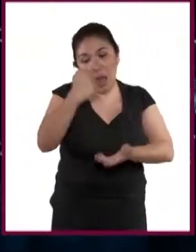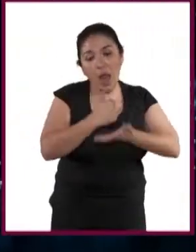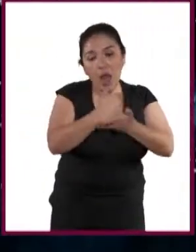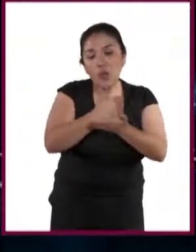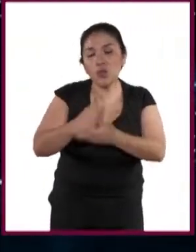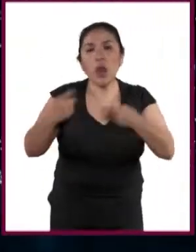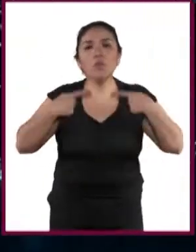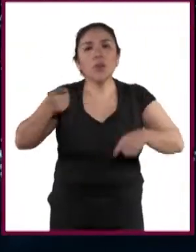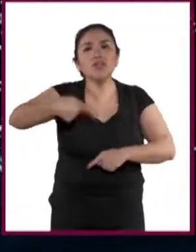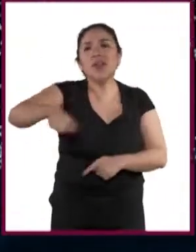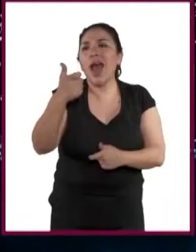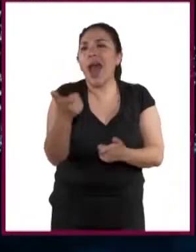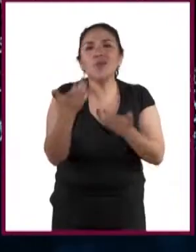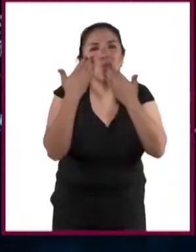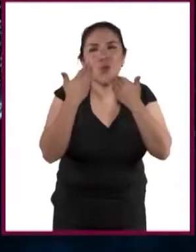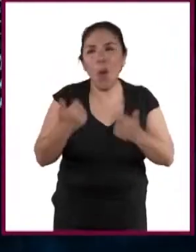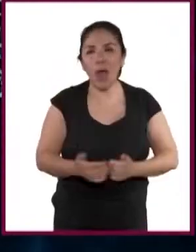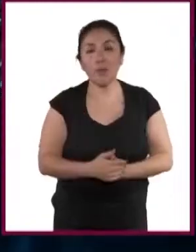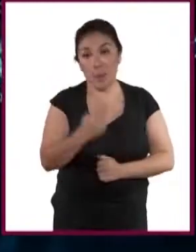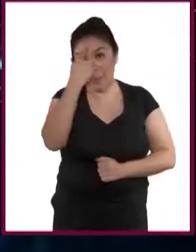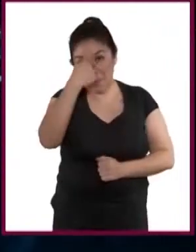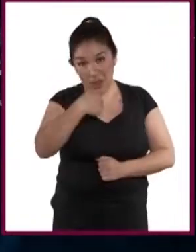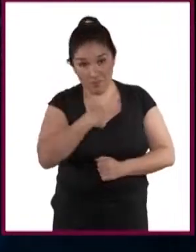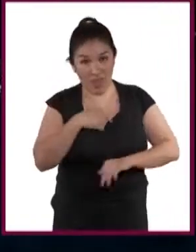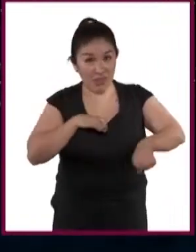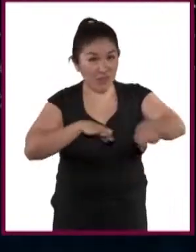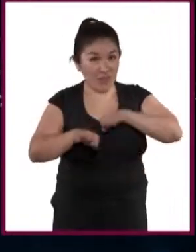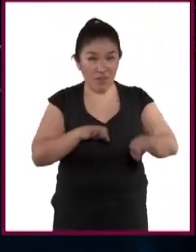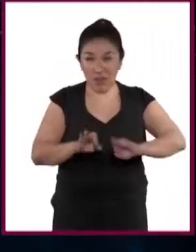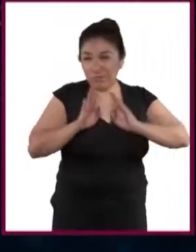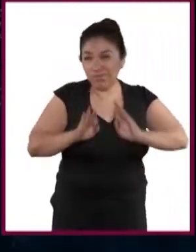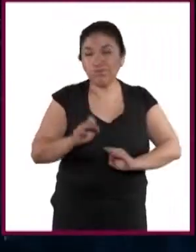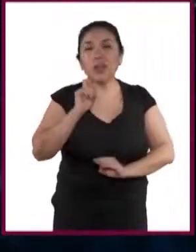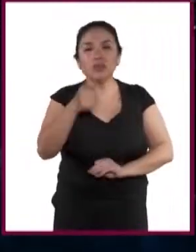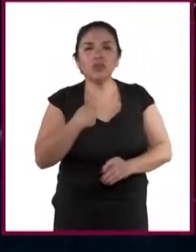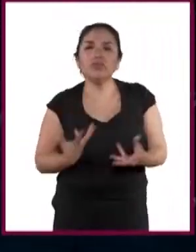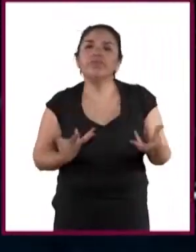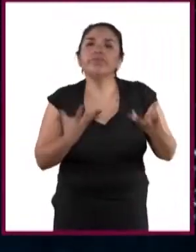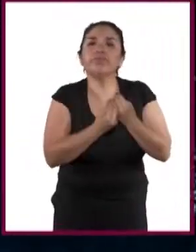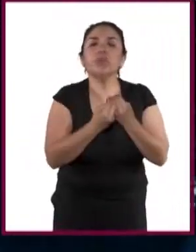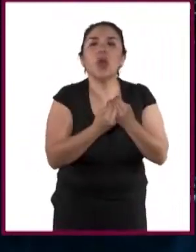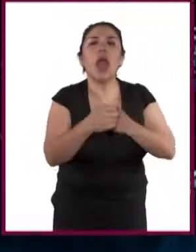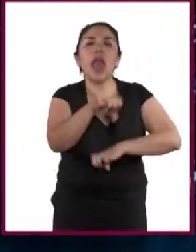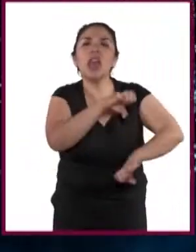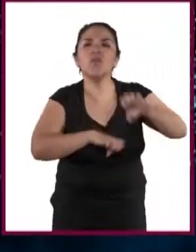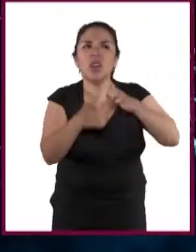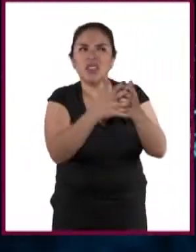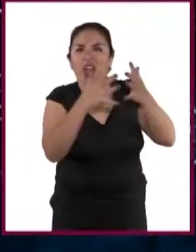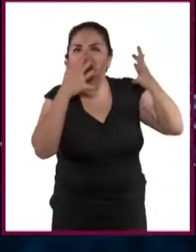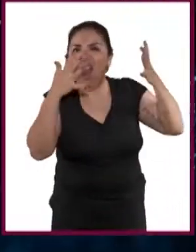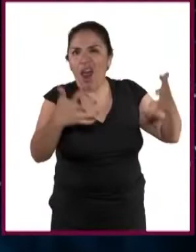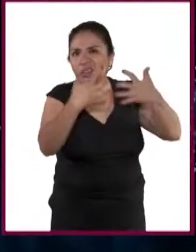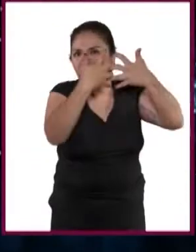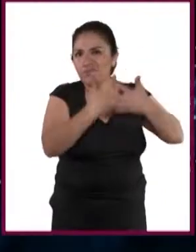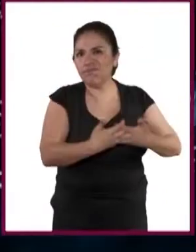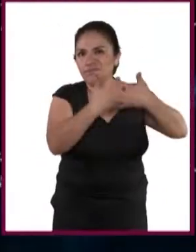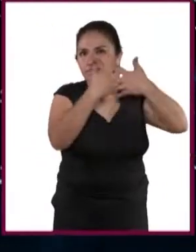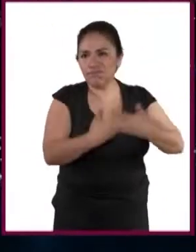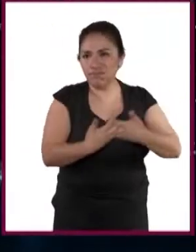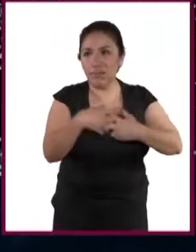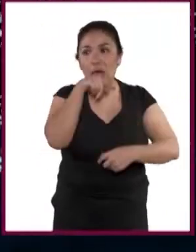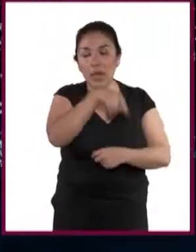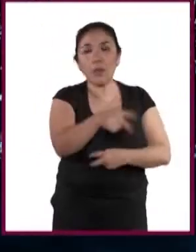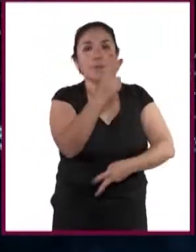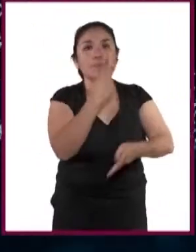aquellas personas que carecen de recursos económicos. Para mí el empleo ideal sería formar parte de una compañía grande, ser